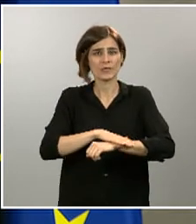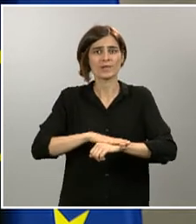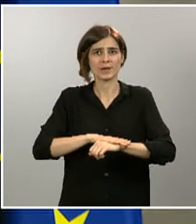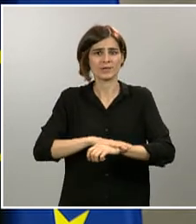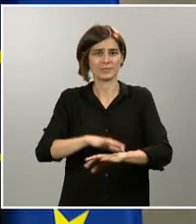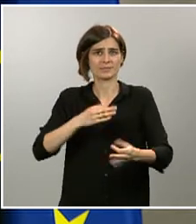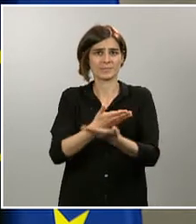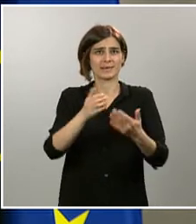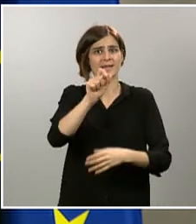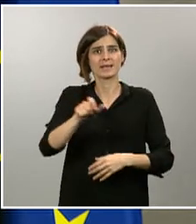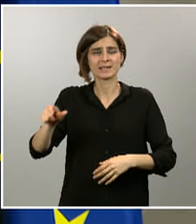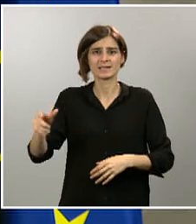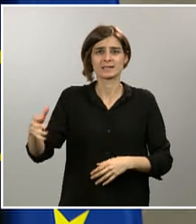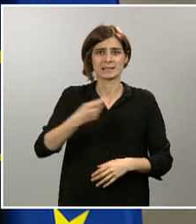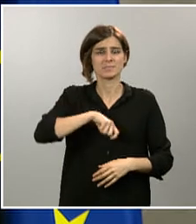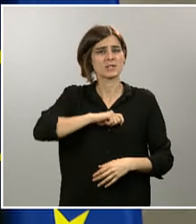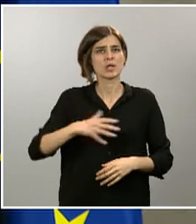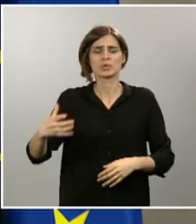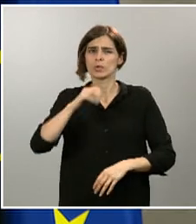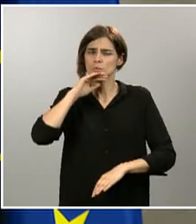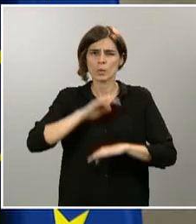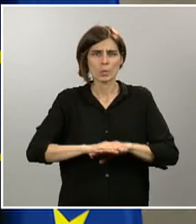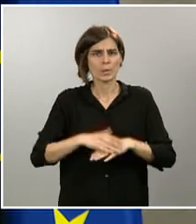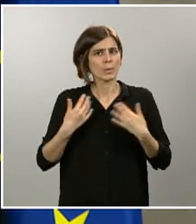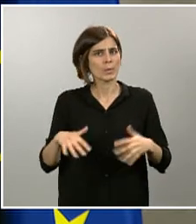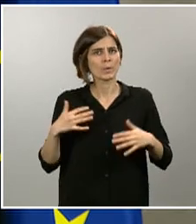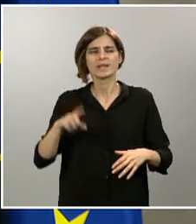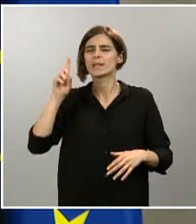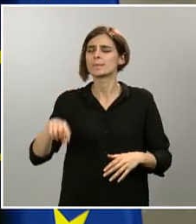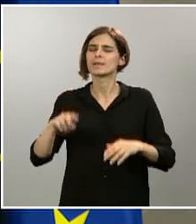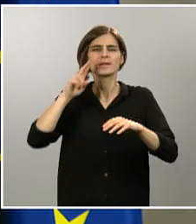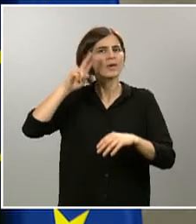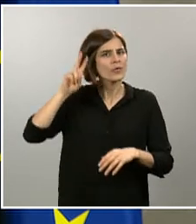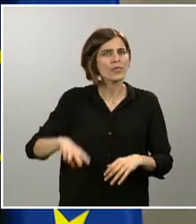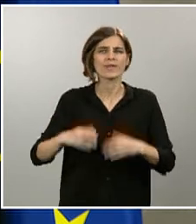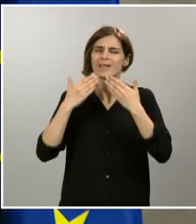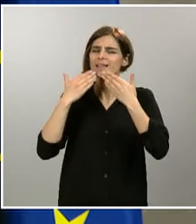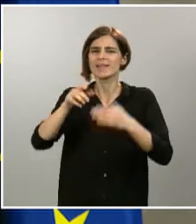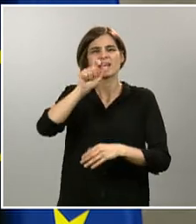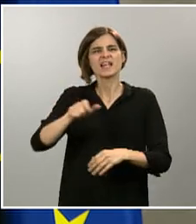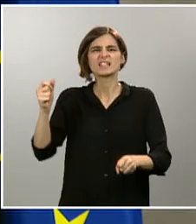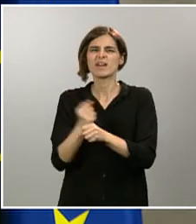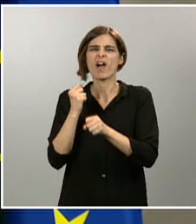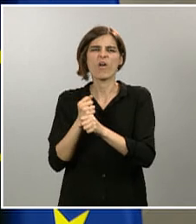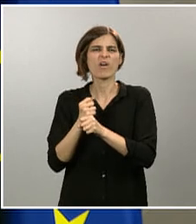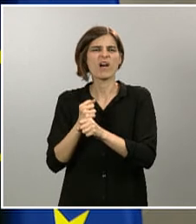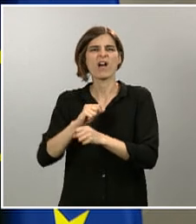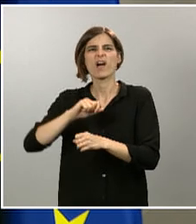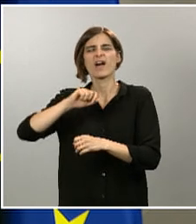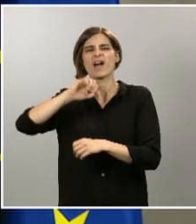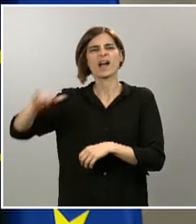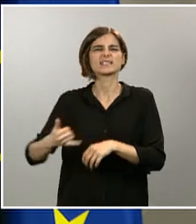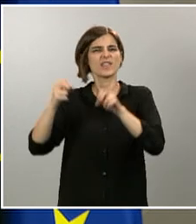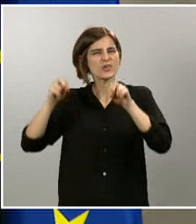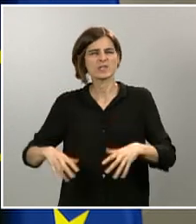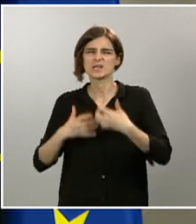reconocer y agradecer el trabajo siempre incansable y ejemplar también de los profesionales sanitarios y del conjunto de trabajadores que hacen posible